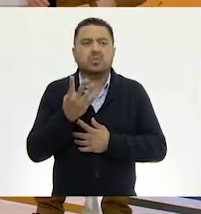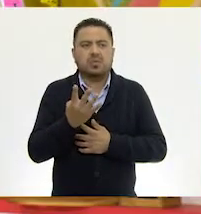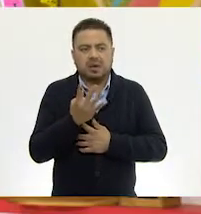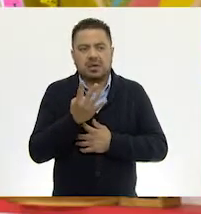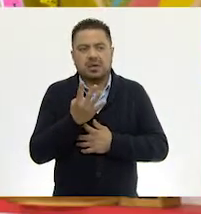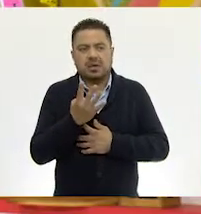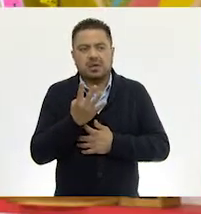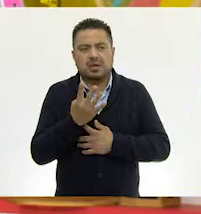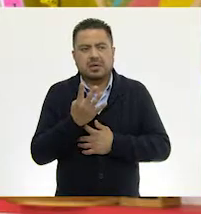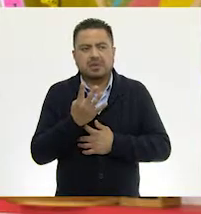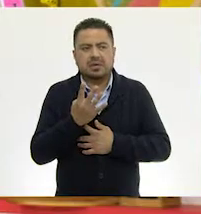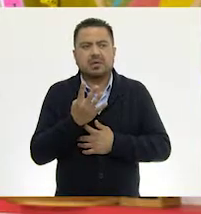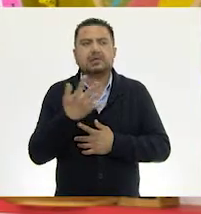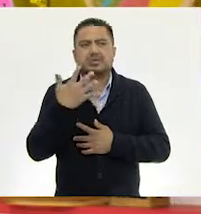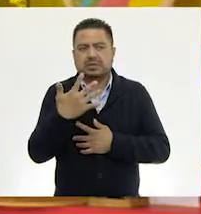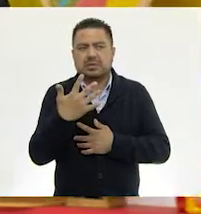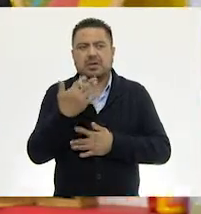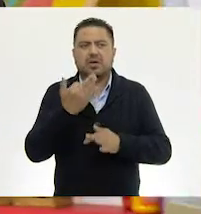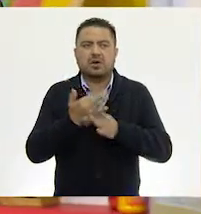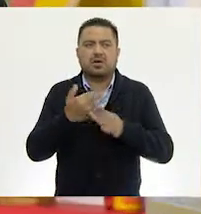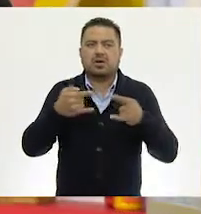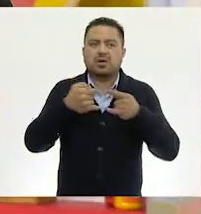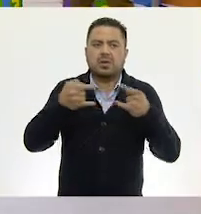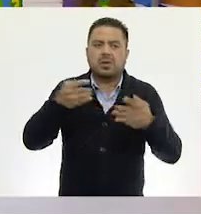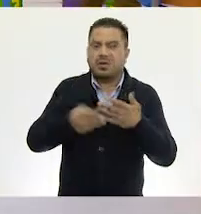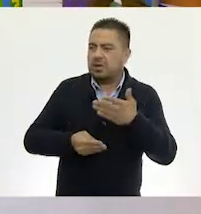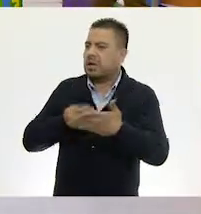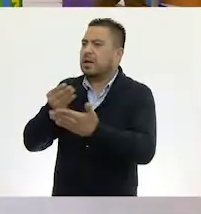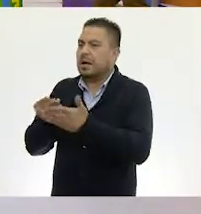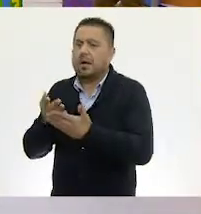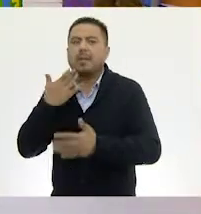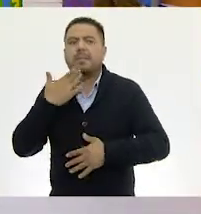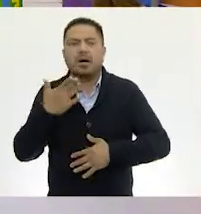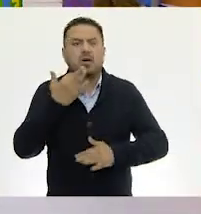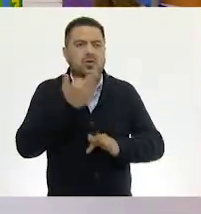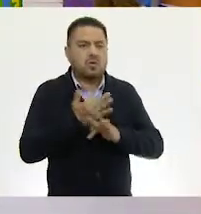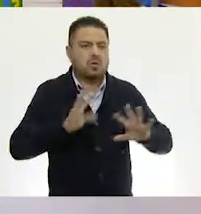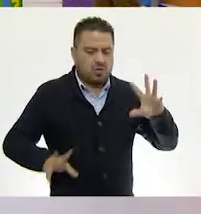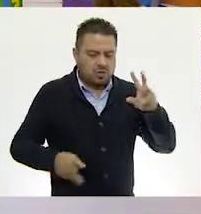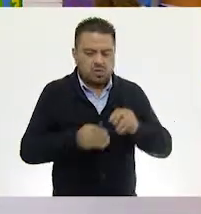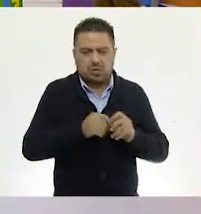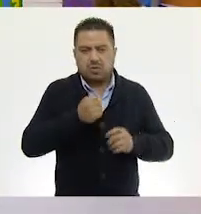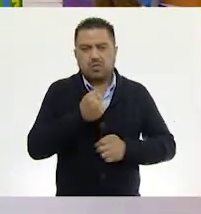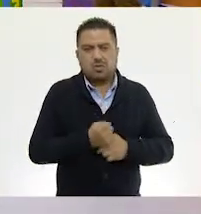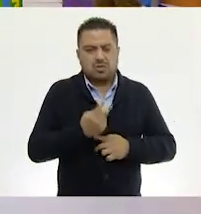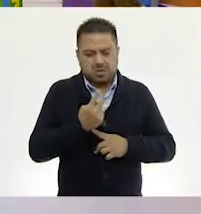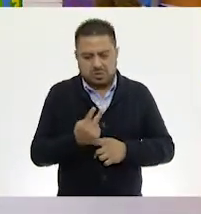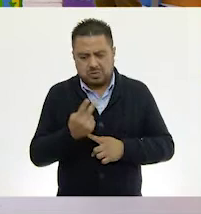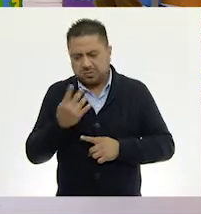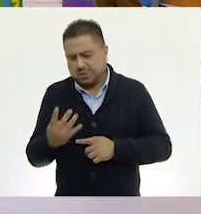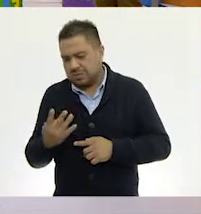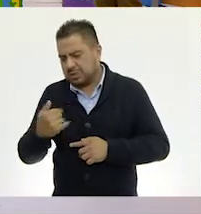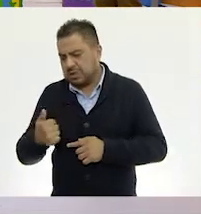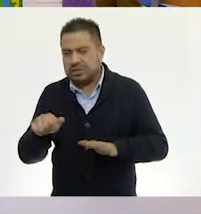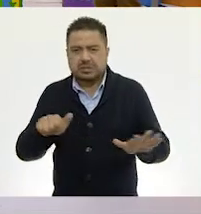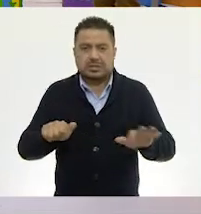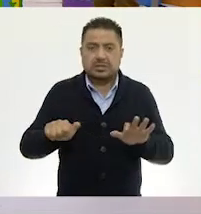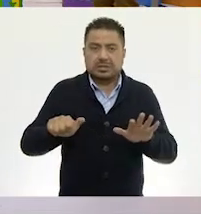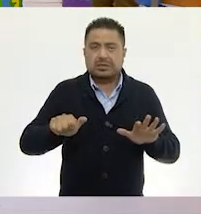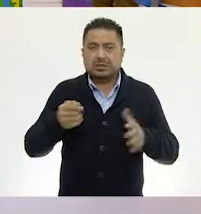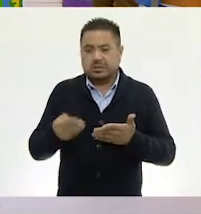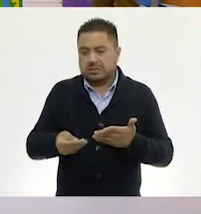cuatro, cinco. Aquí tienes billetes de doscientos. Entonces, voy a juntar dos, cuatro, seiscientos pesos.